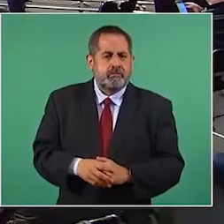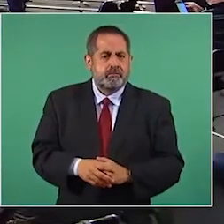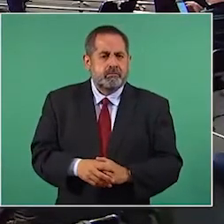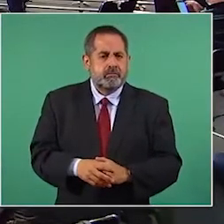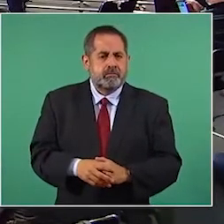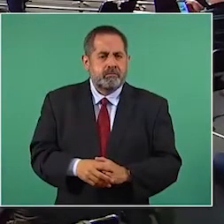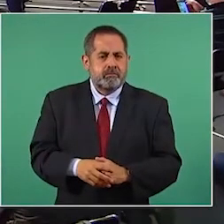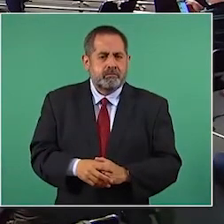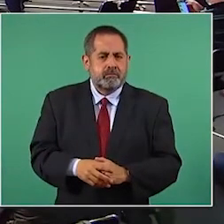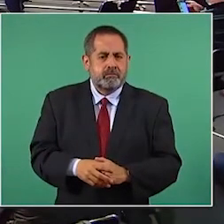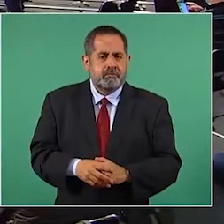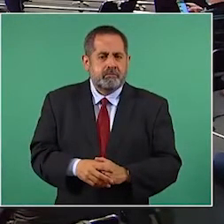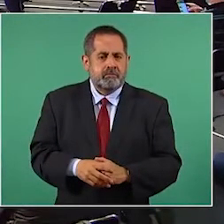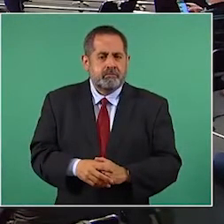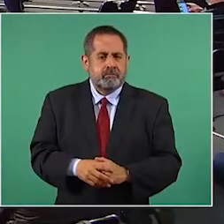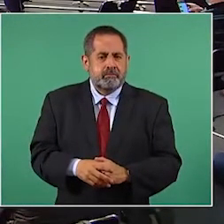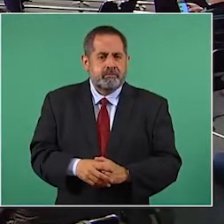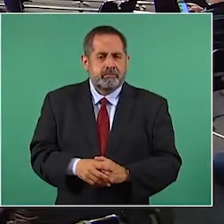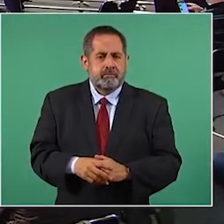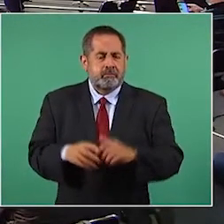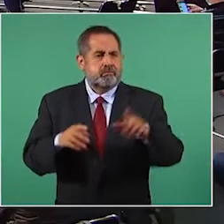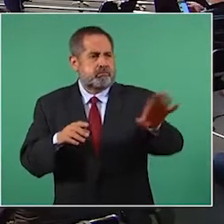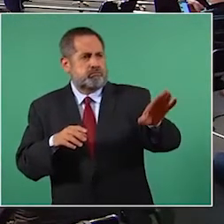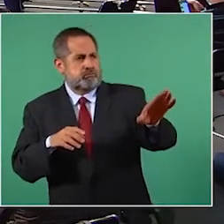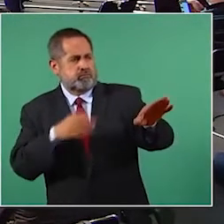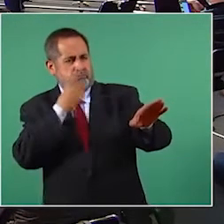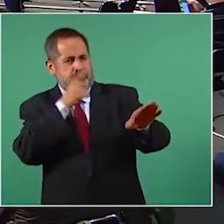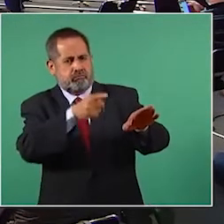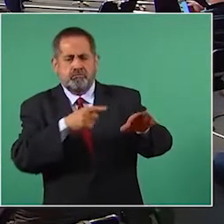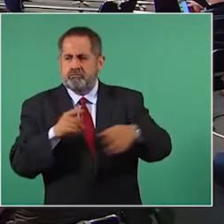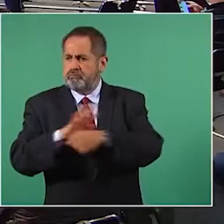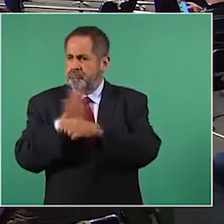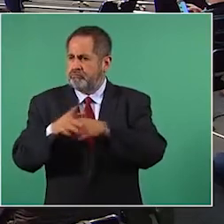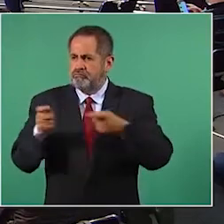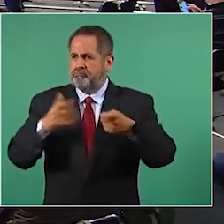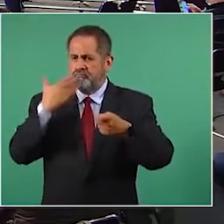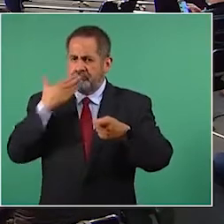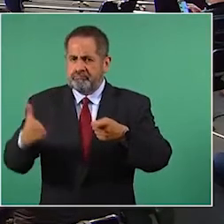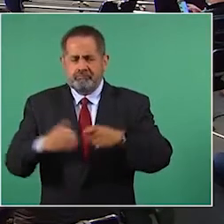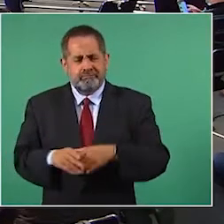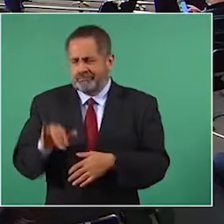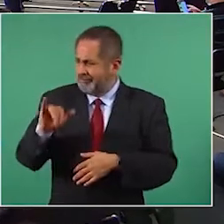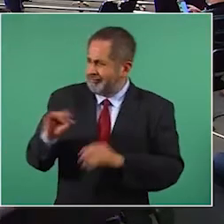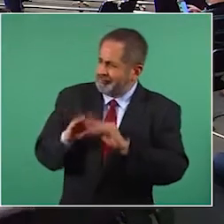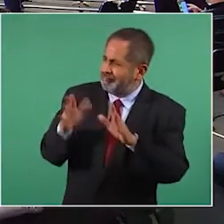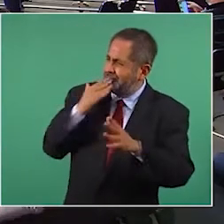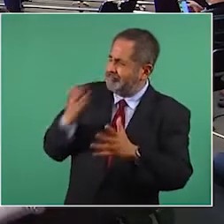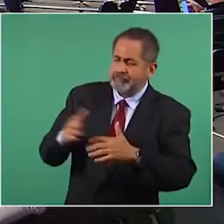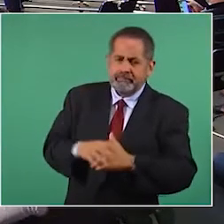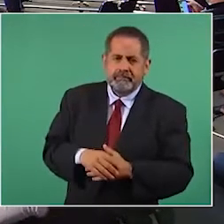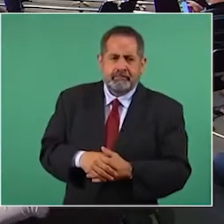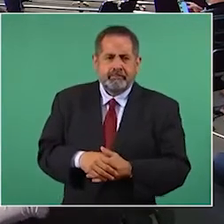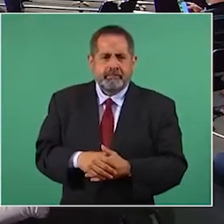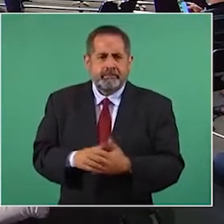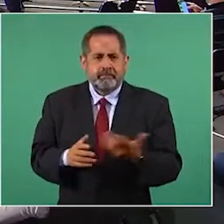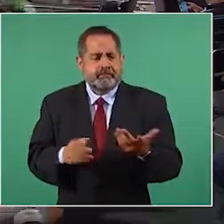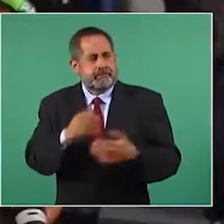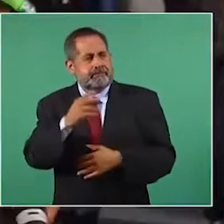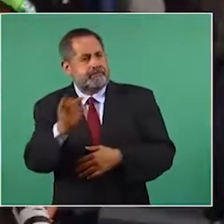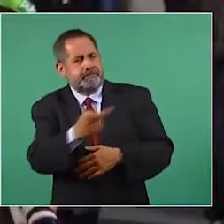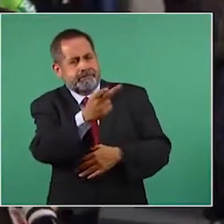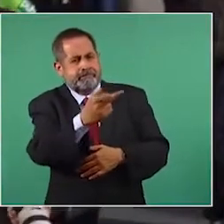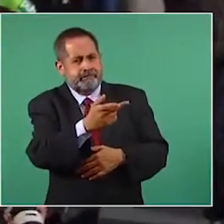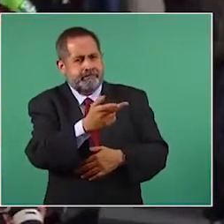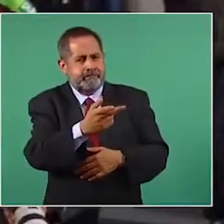Pero usted lo que me quiere decir es que se ha manejado bien la pandemia. sea, con tantos… Claro que sí. Señor presidente, usted… Claro que sí. Usted